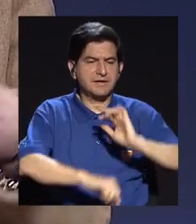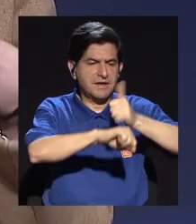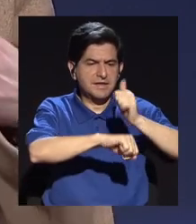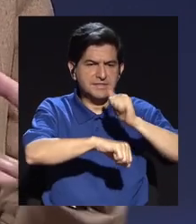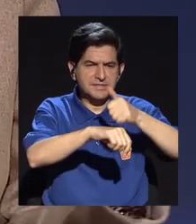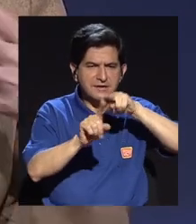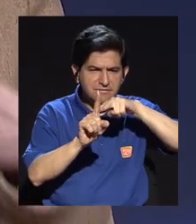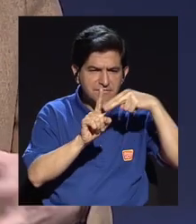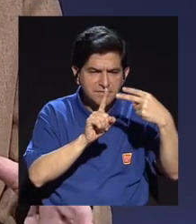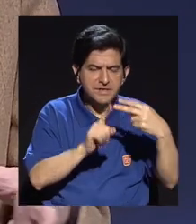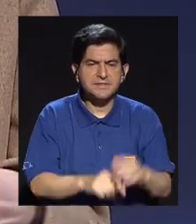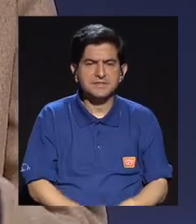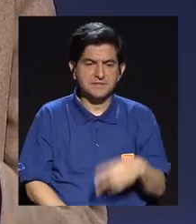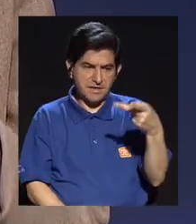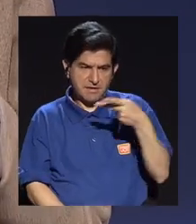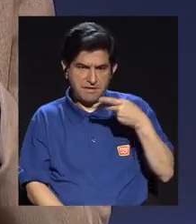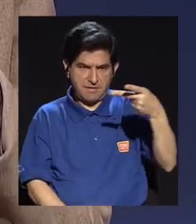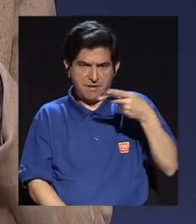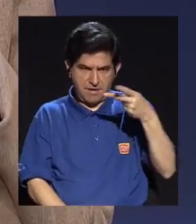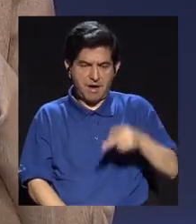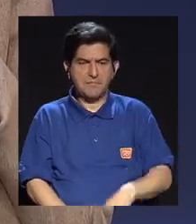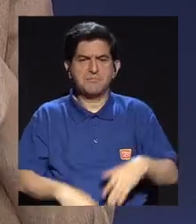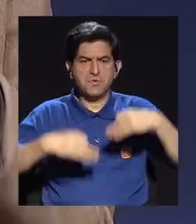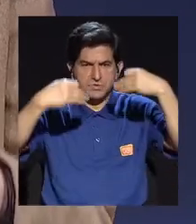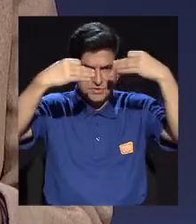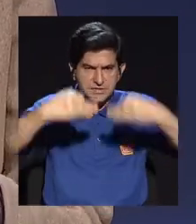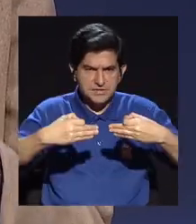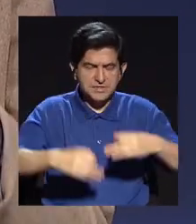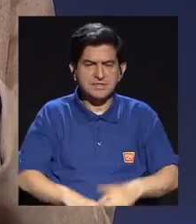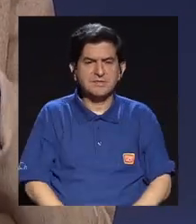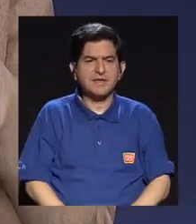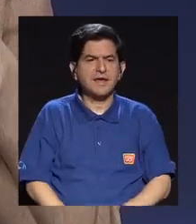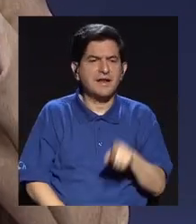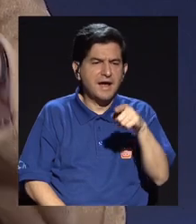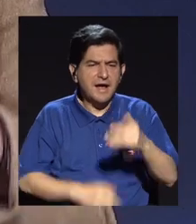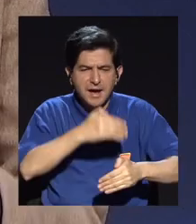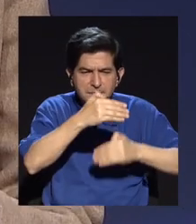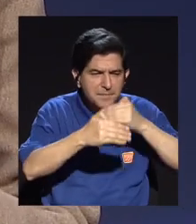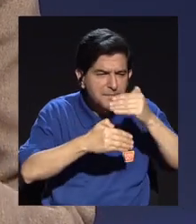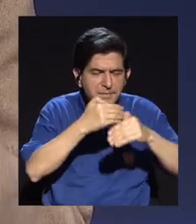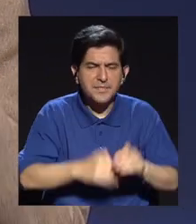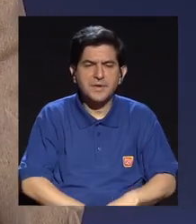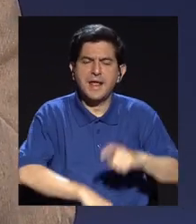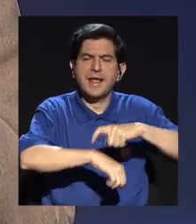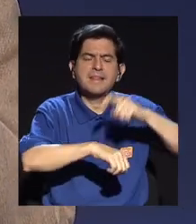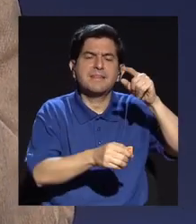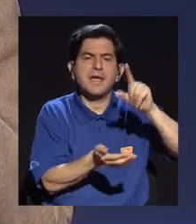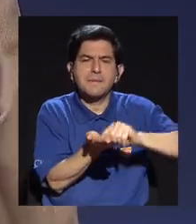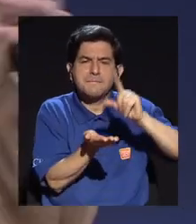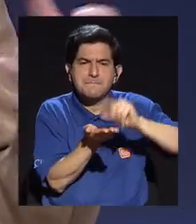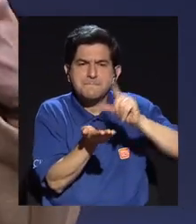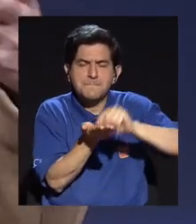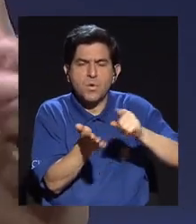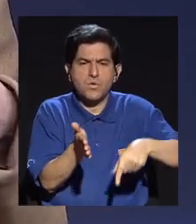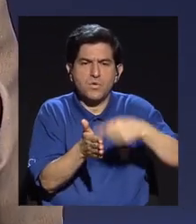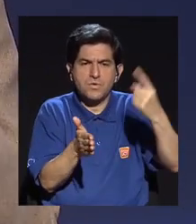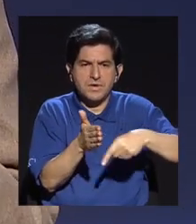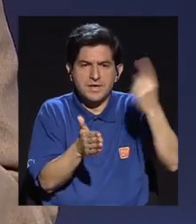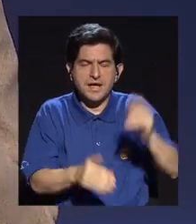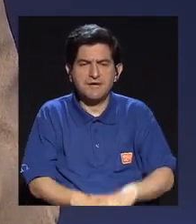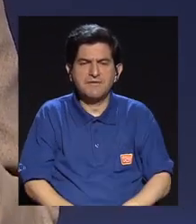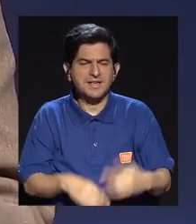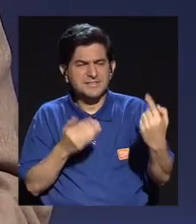en solitario él y yo, hemos definido las líneas, los tiempos de publicación y a veces nos